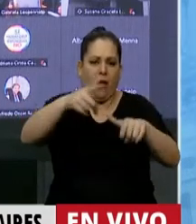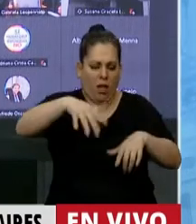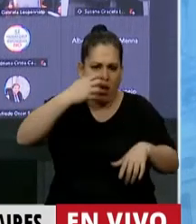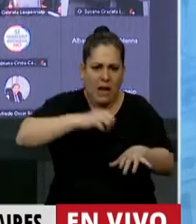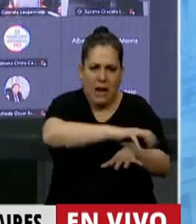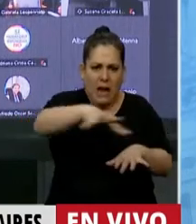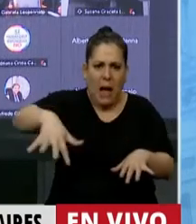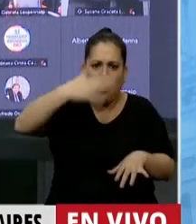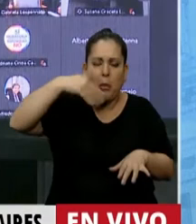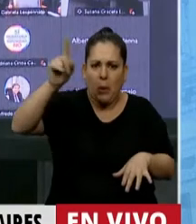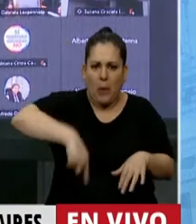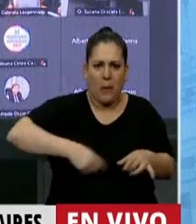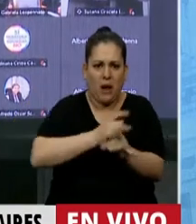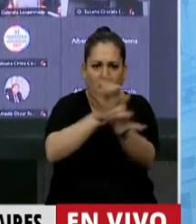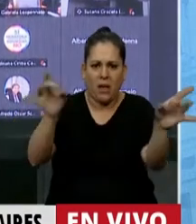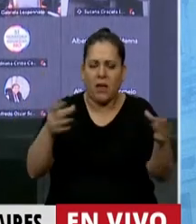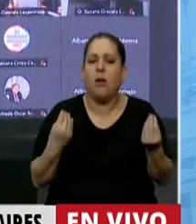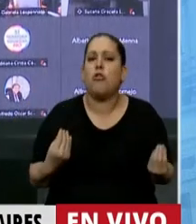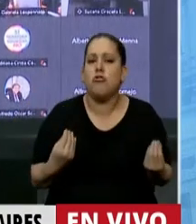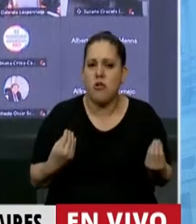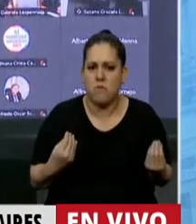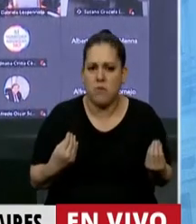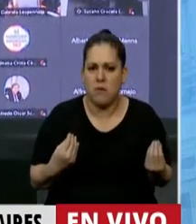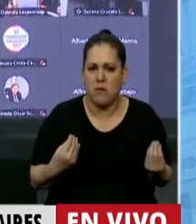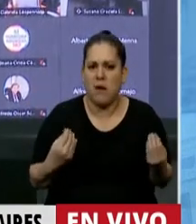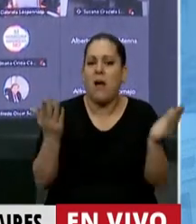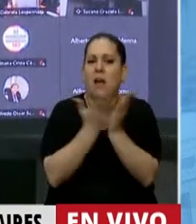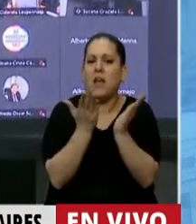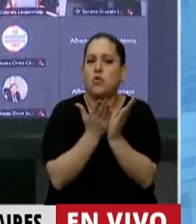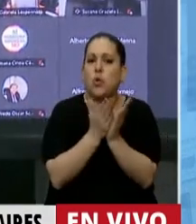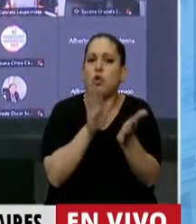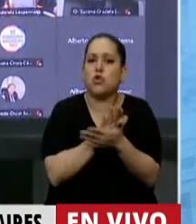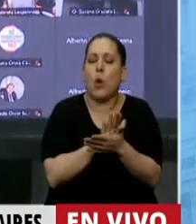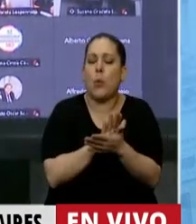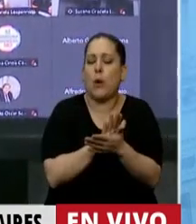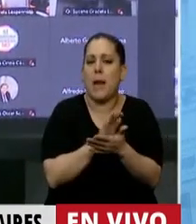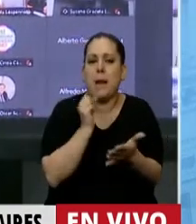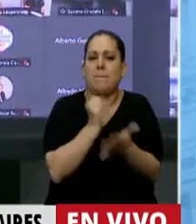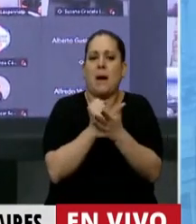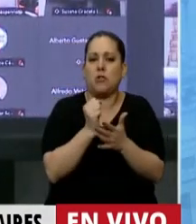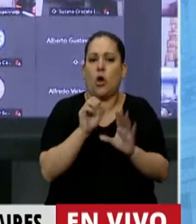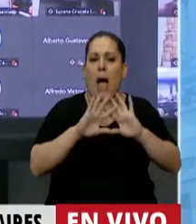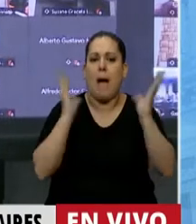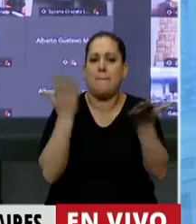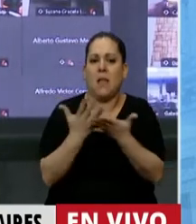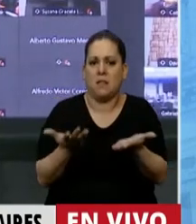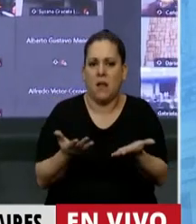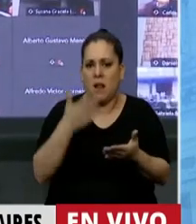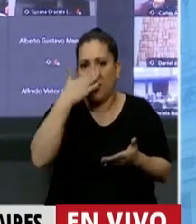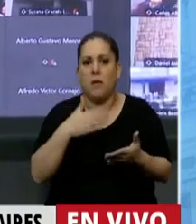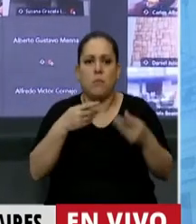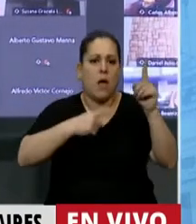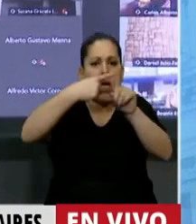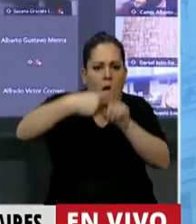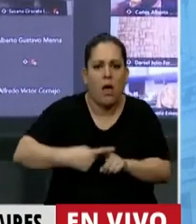los estudios de impacto ambiental. ¿Qué les parece? ¿Cómo van a salir los estudios de impacto ambiental? Ah, después dicen que en Hachala está todo bárbaro,